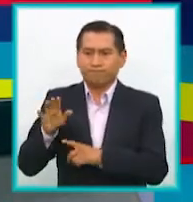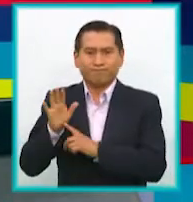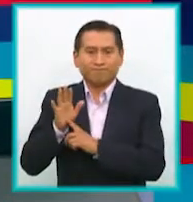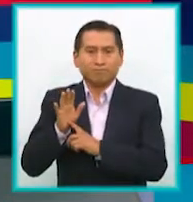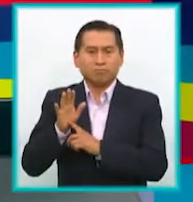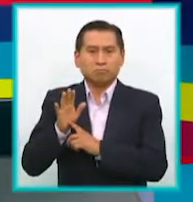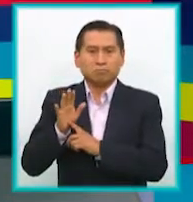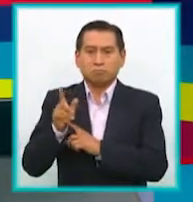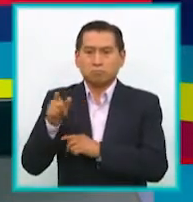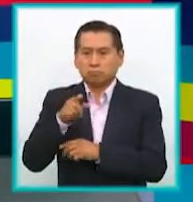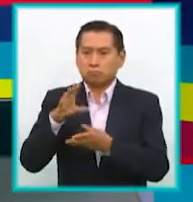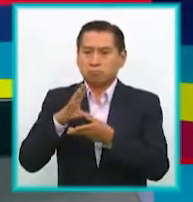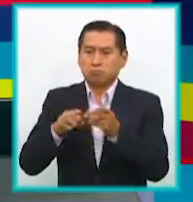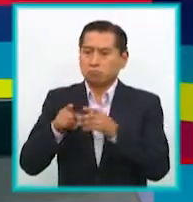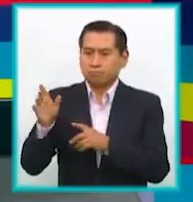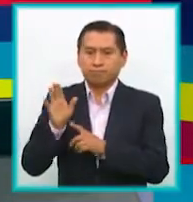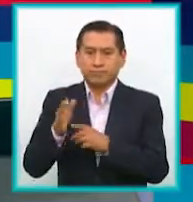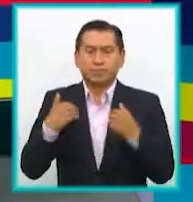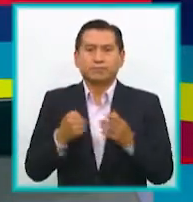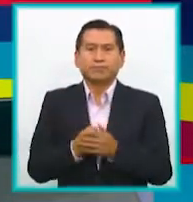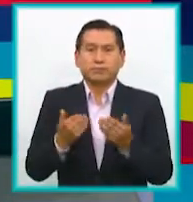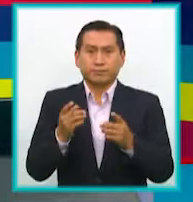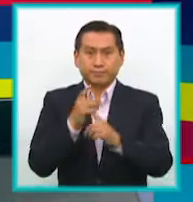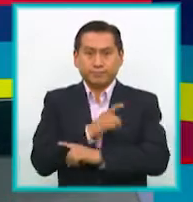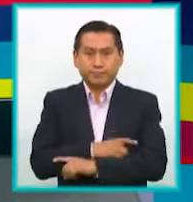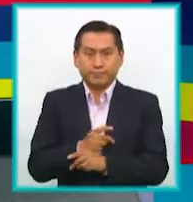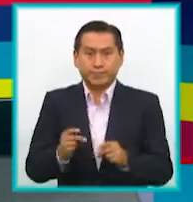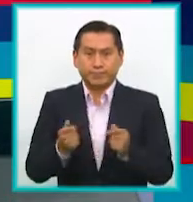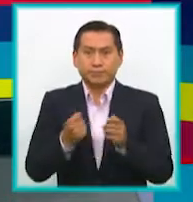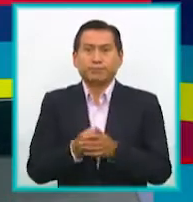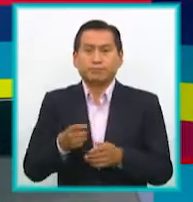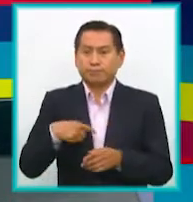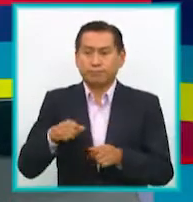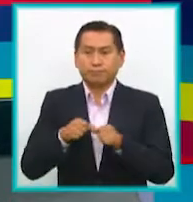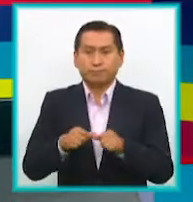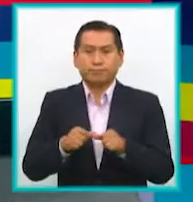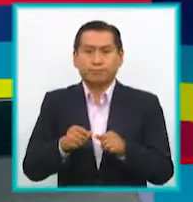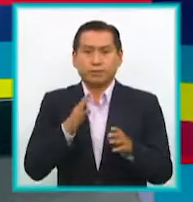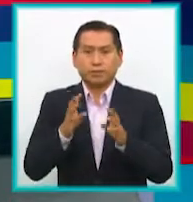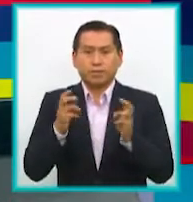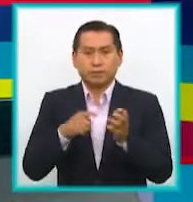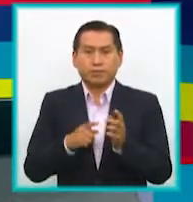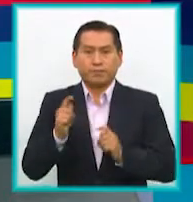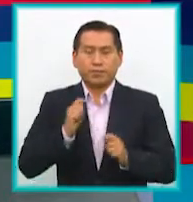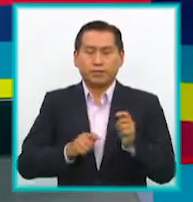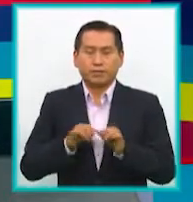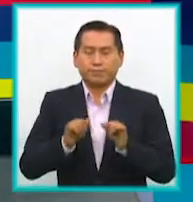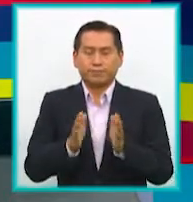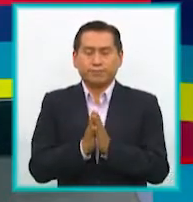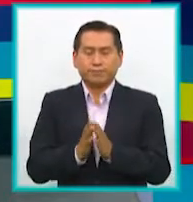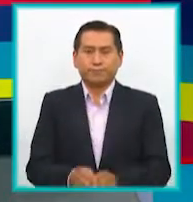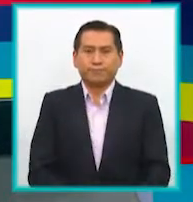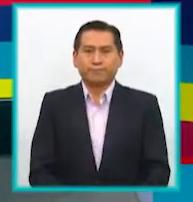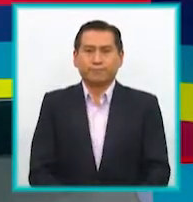finalmente la historia que propone esta obra. Hacemos una pausa rápidamente, a la vuelta conversamos sobre teatro. No se nos vaya.